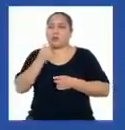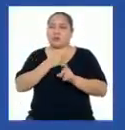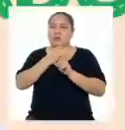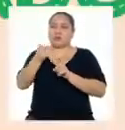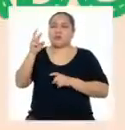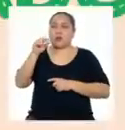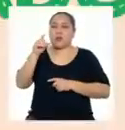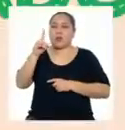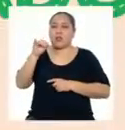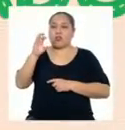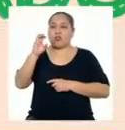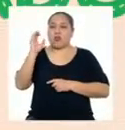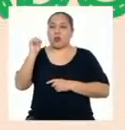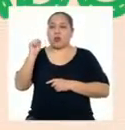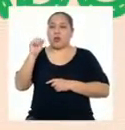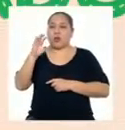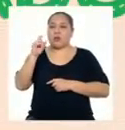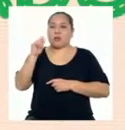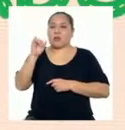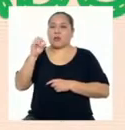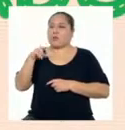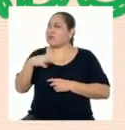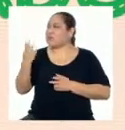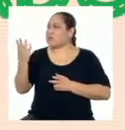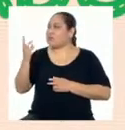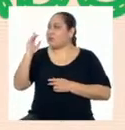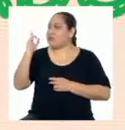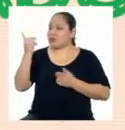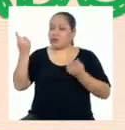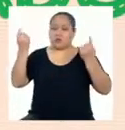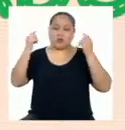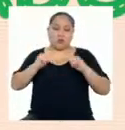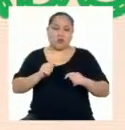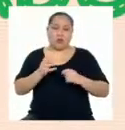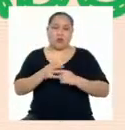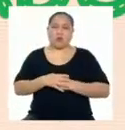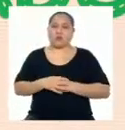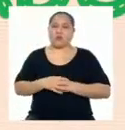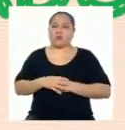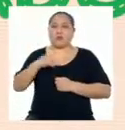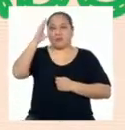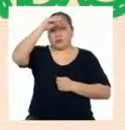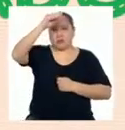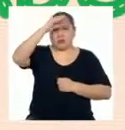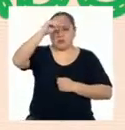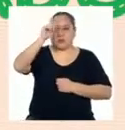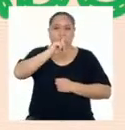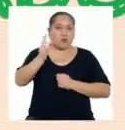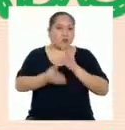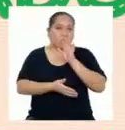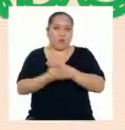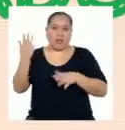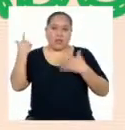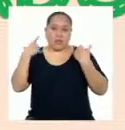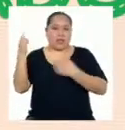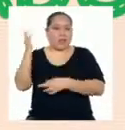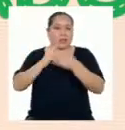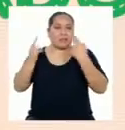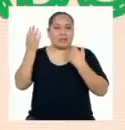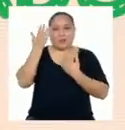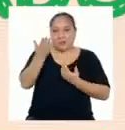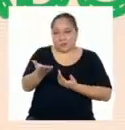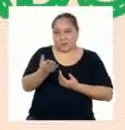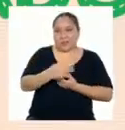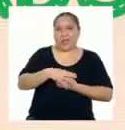e inestables Más bien, profesor, es momento de irnos a un corte comercial Chicas, chicos, no se muevan que ya regresamos